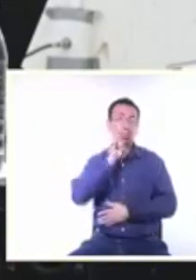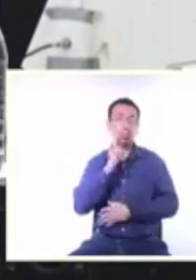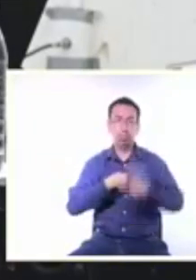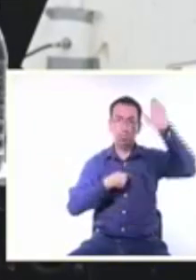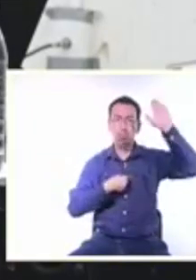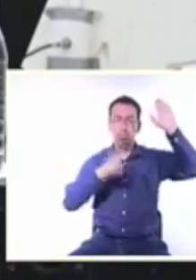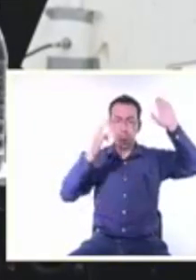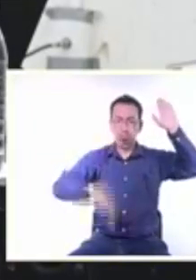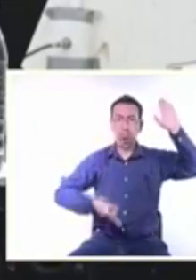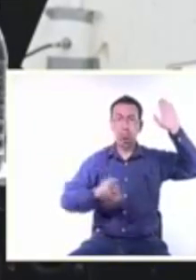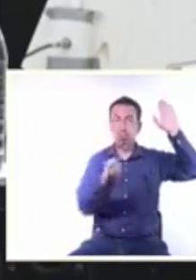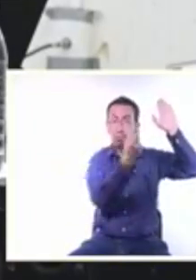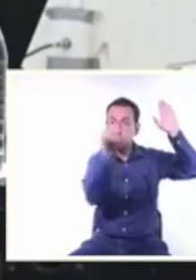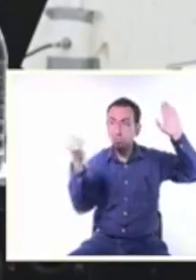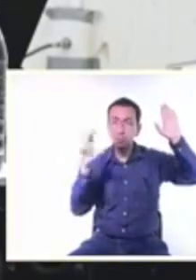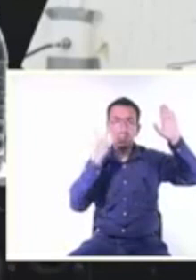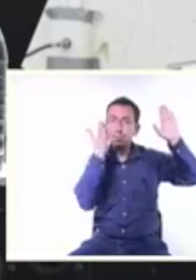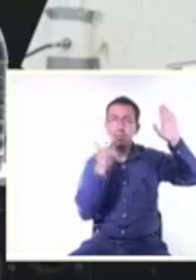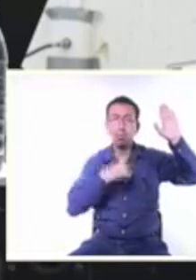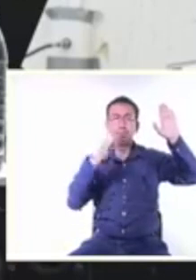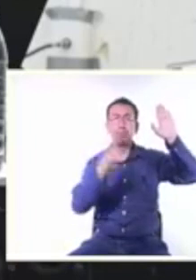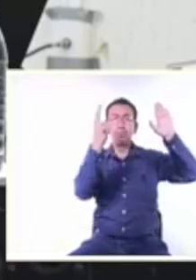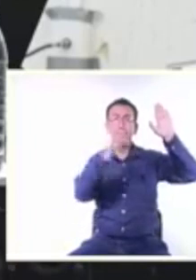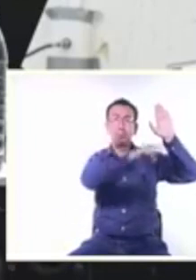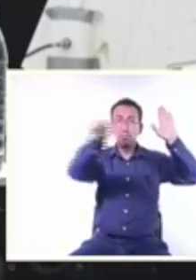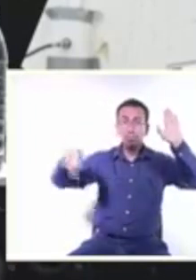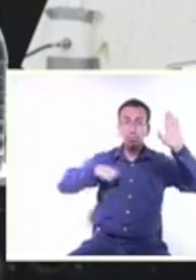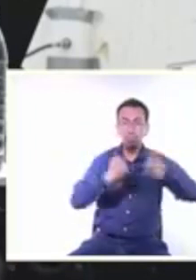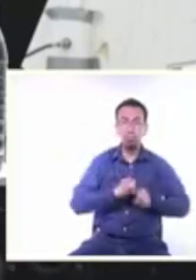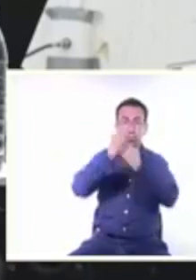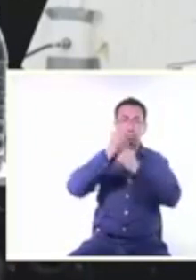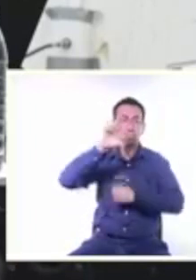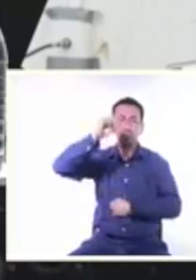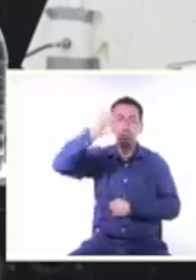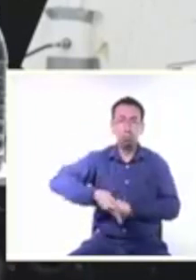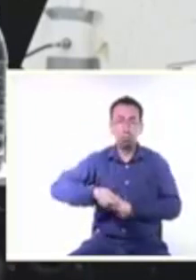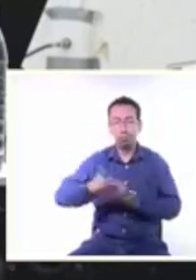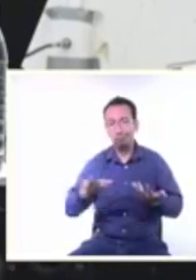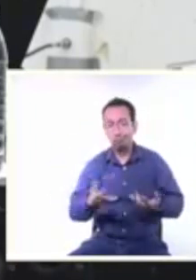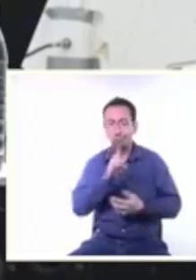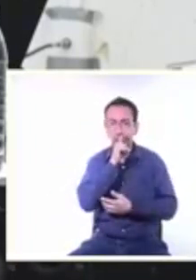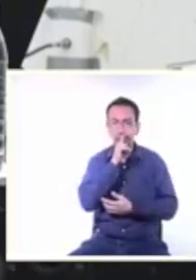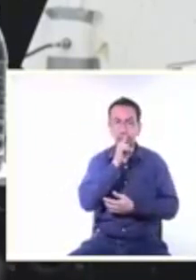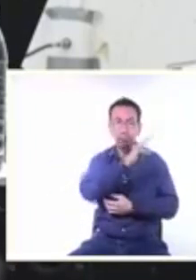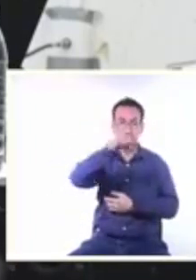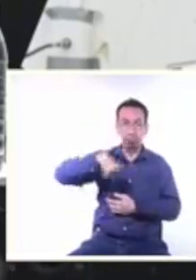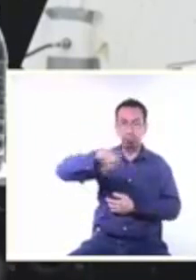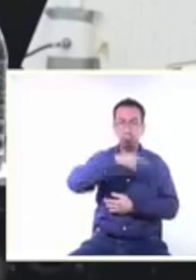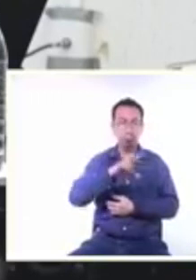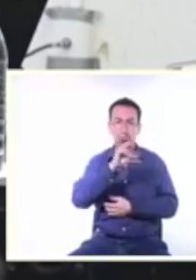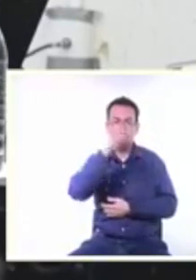hacerlo sin embargo no conté con el respaldo de mis compañeros consejeros y de algunas de mis compañeras consejeras